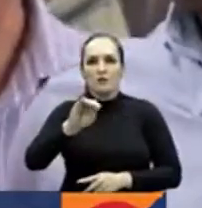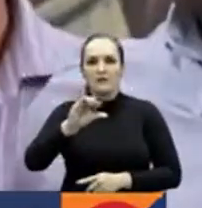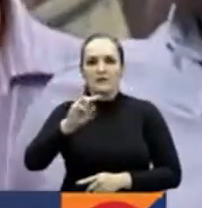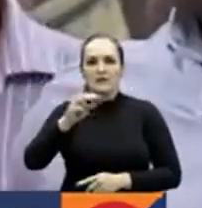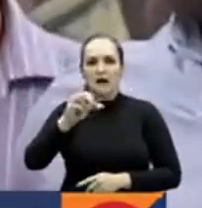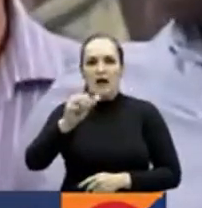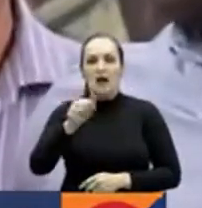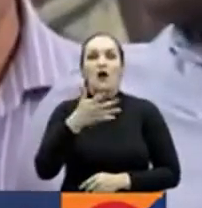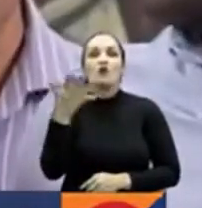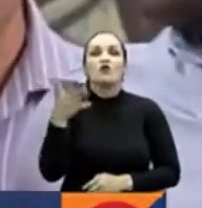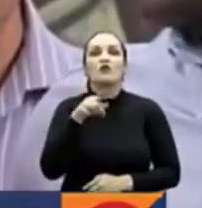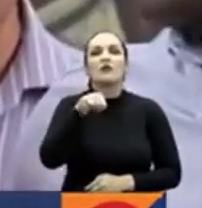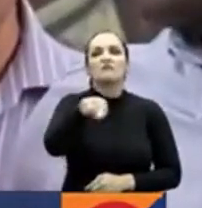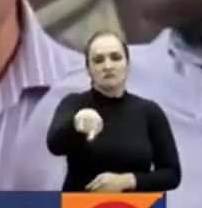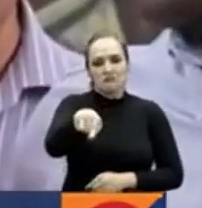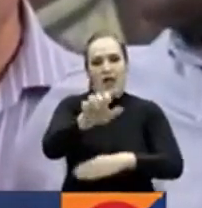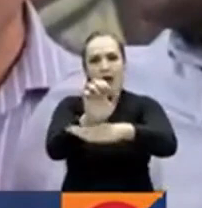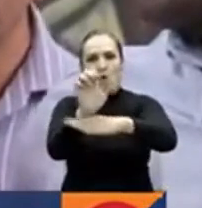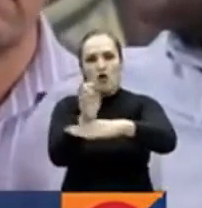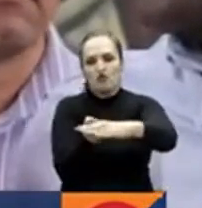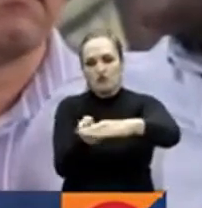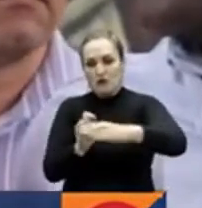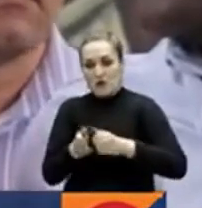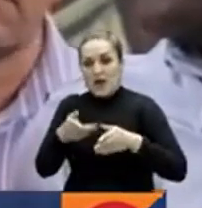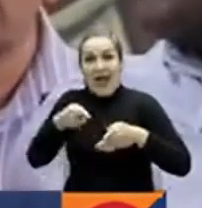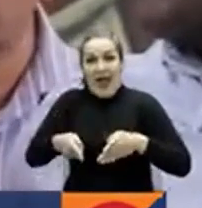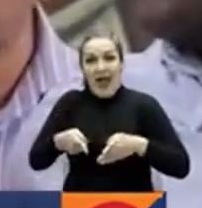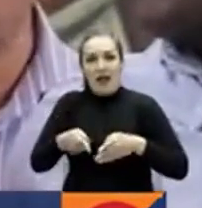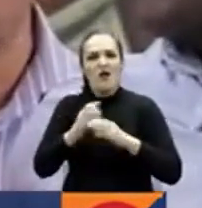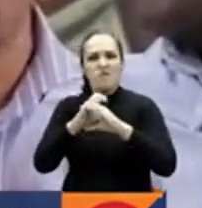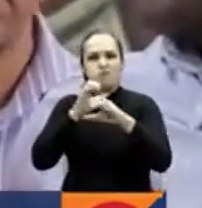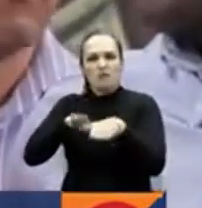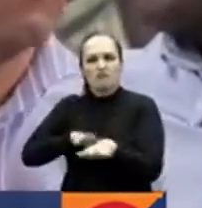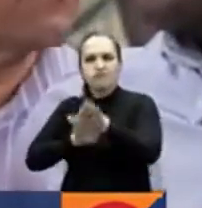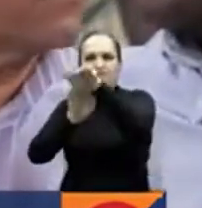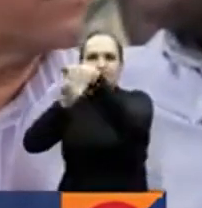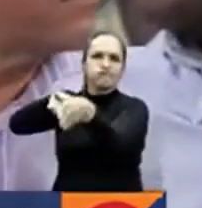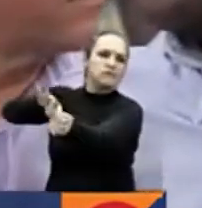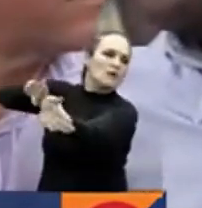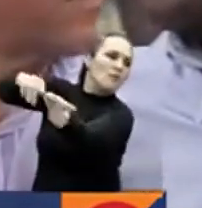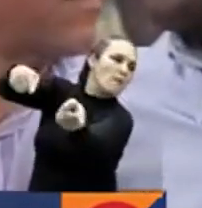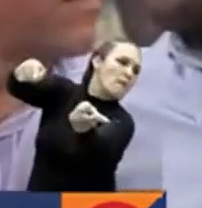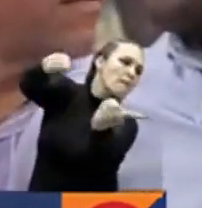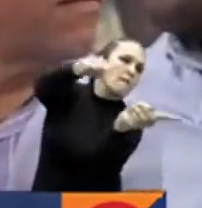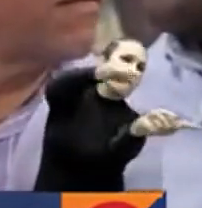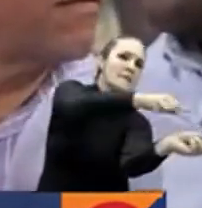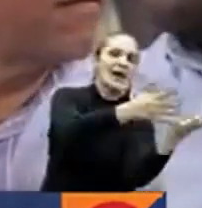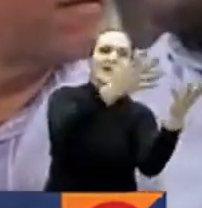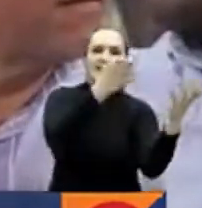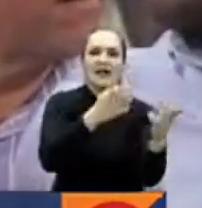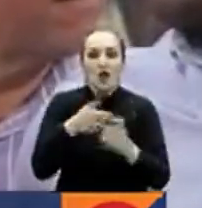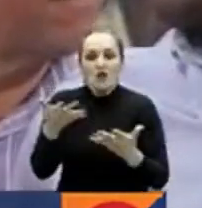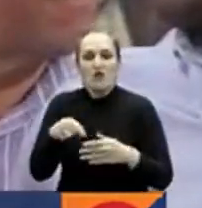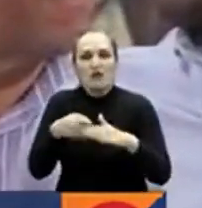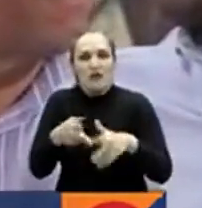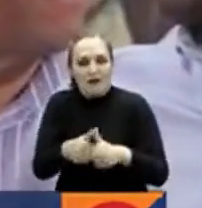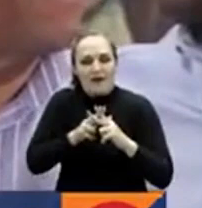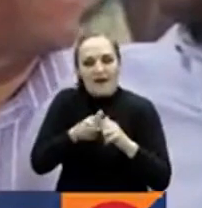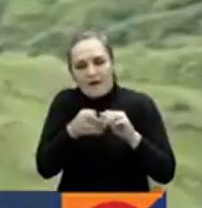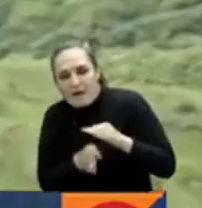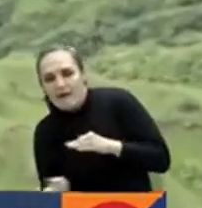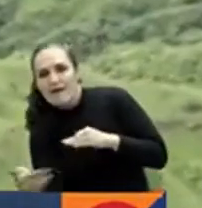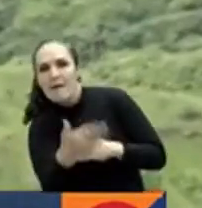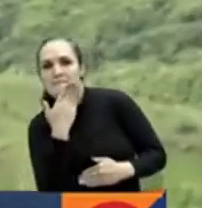a Nariño a recibir los galones 400 mil que entran para suplir las necesidades de Nariño y del